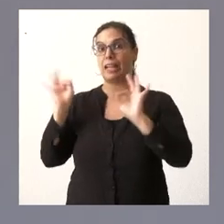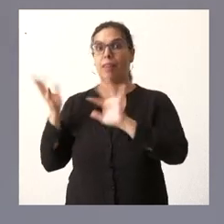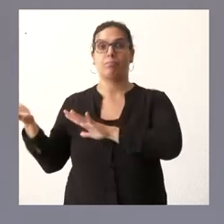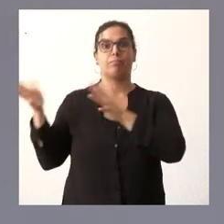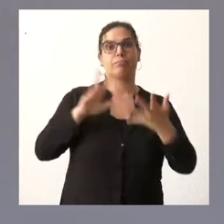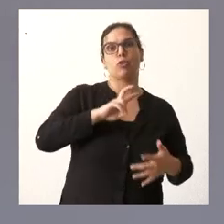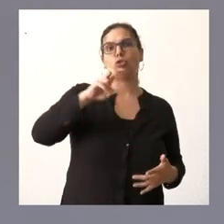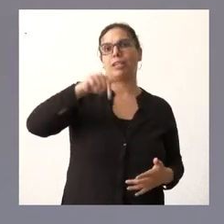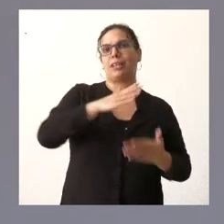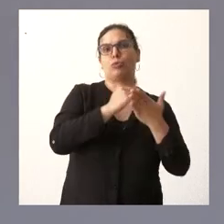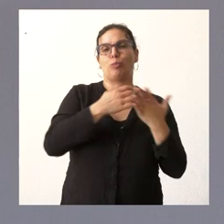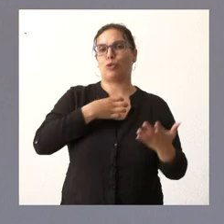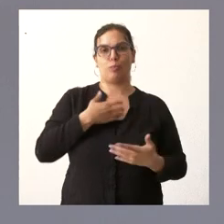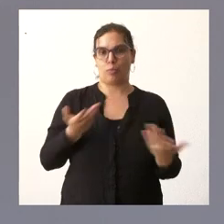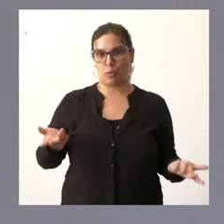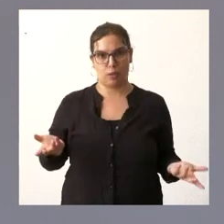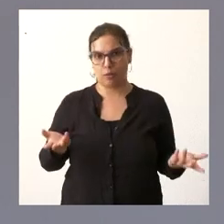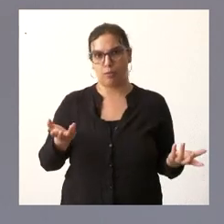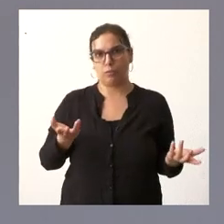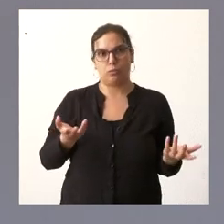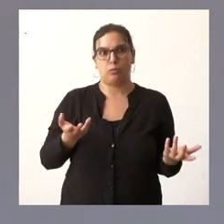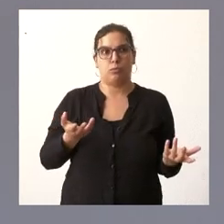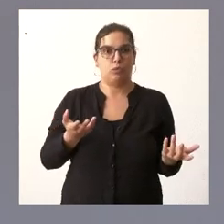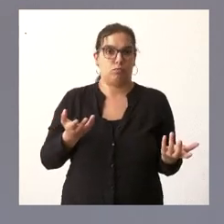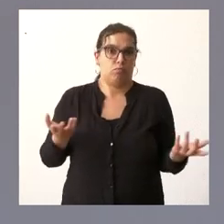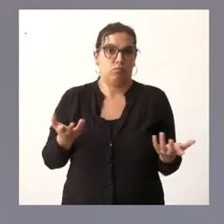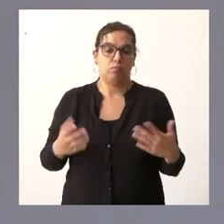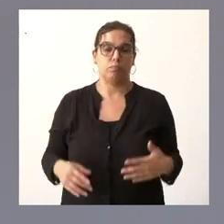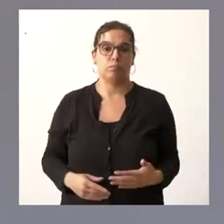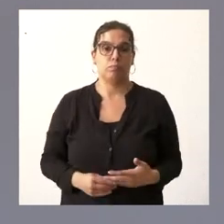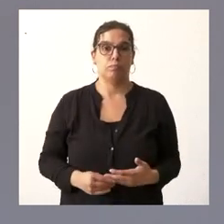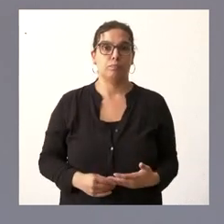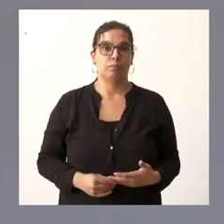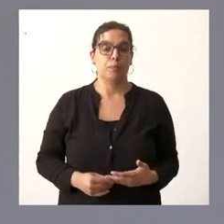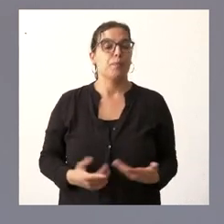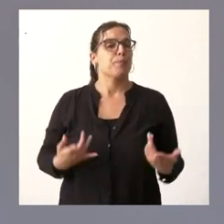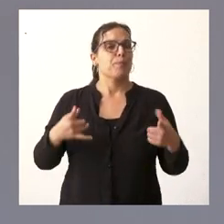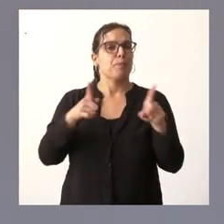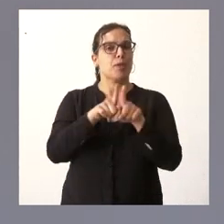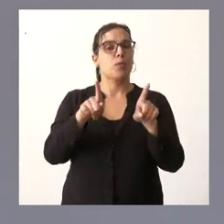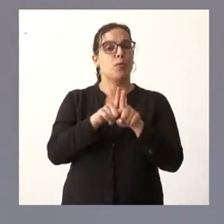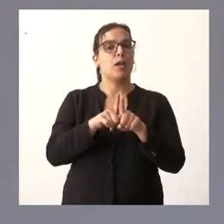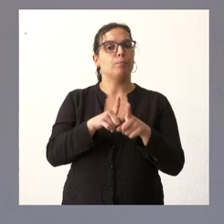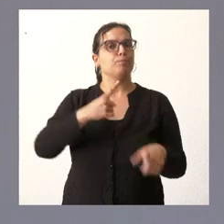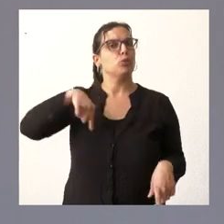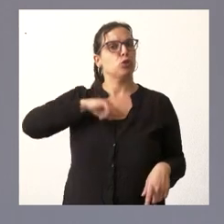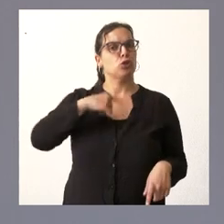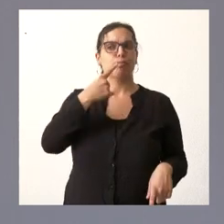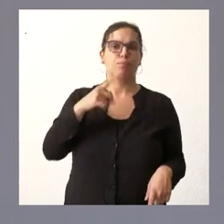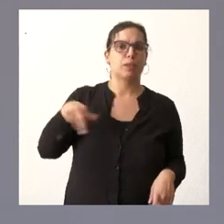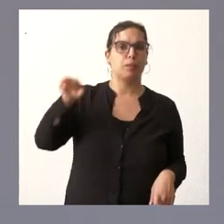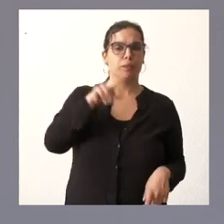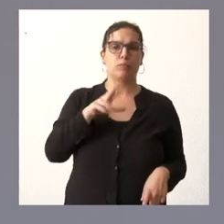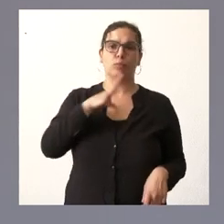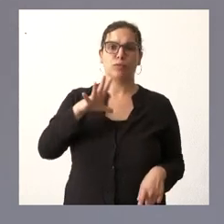en el ámbito autonómico que tuvieran un mayor impacto en todo caso lo que sí que insistimos es en el uso